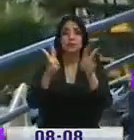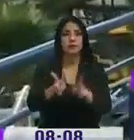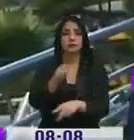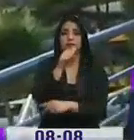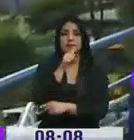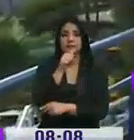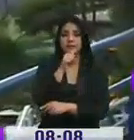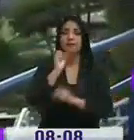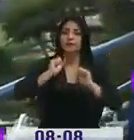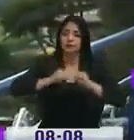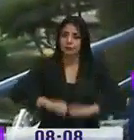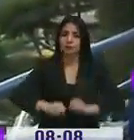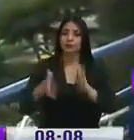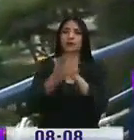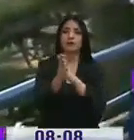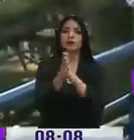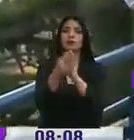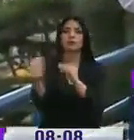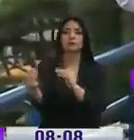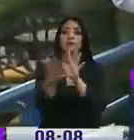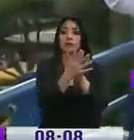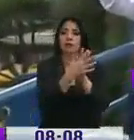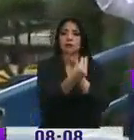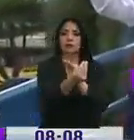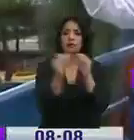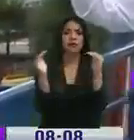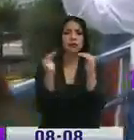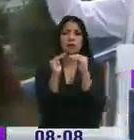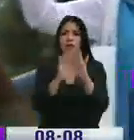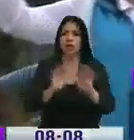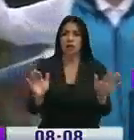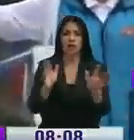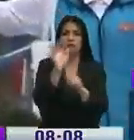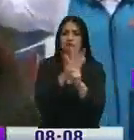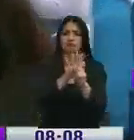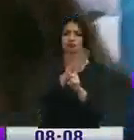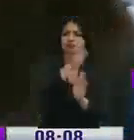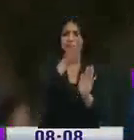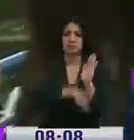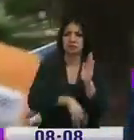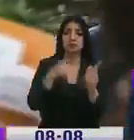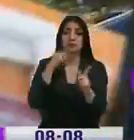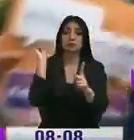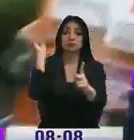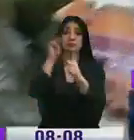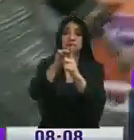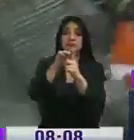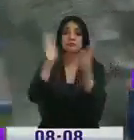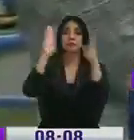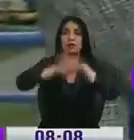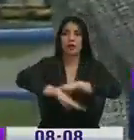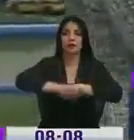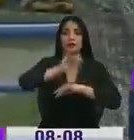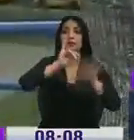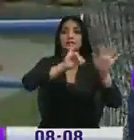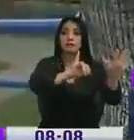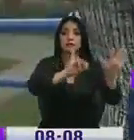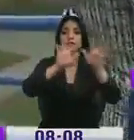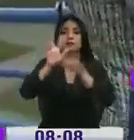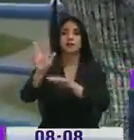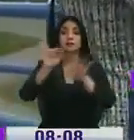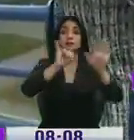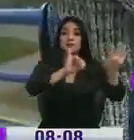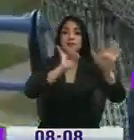a la empresa privada. El esquema es igualito a Bájale al Acoso, un mensaje gratuito al 63-67.